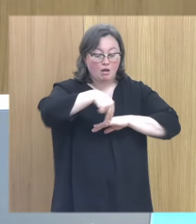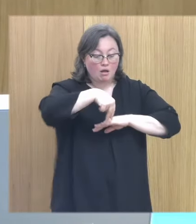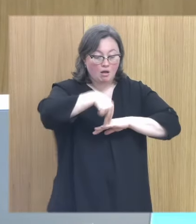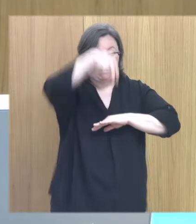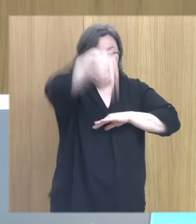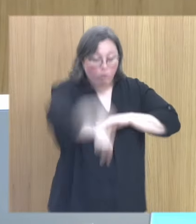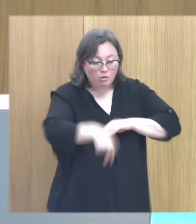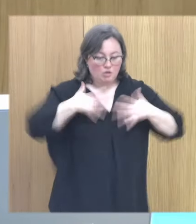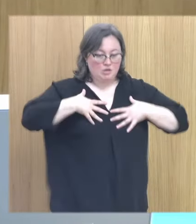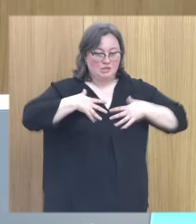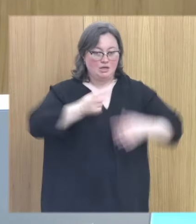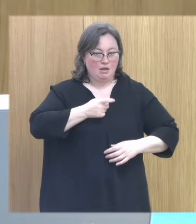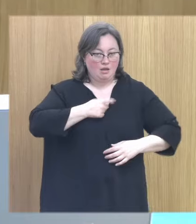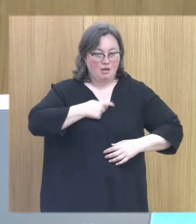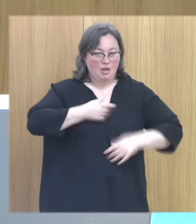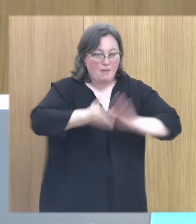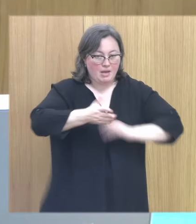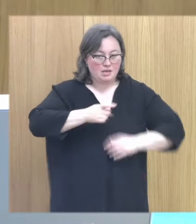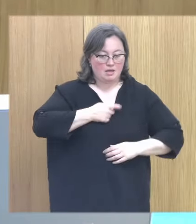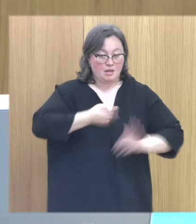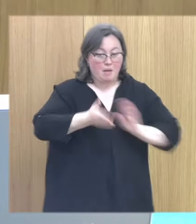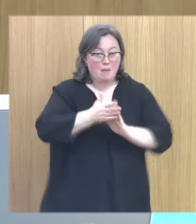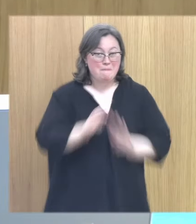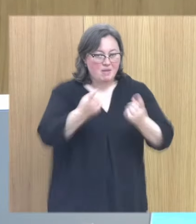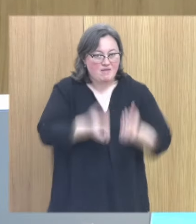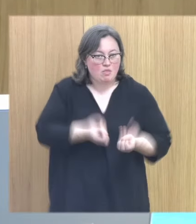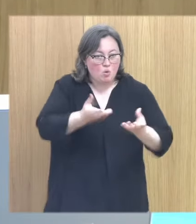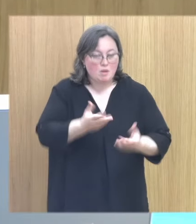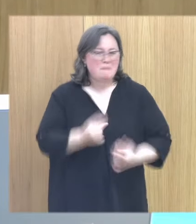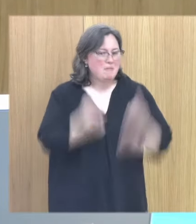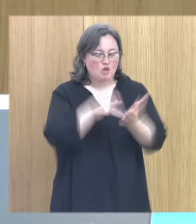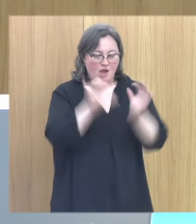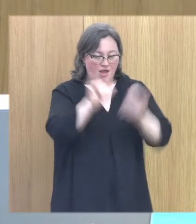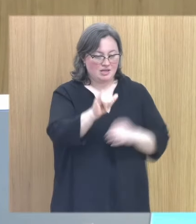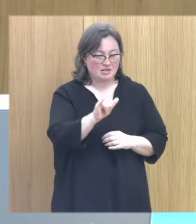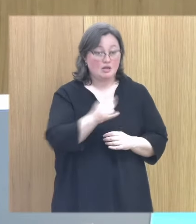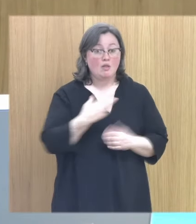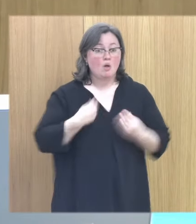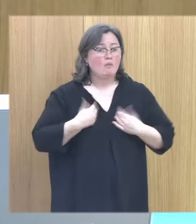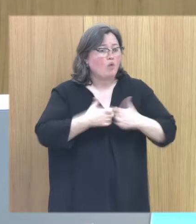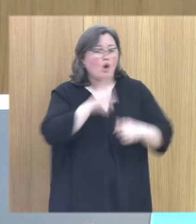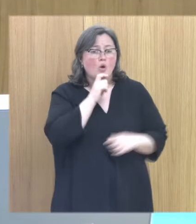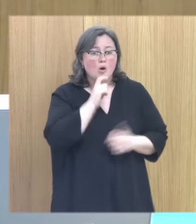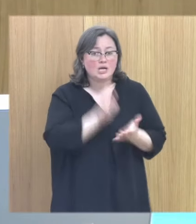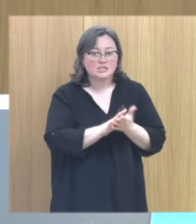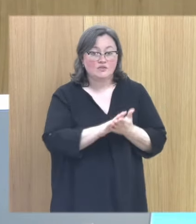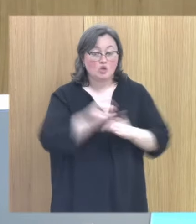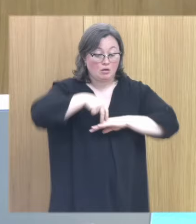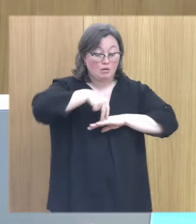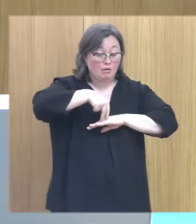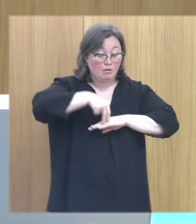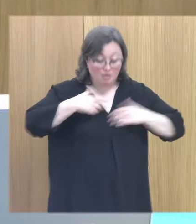o sea siempre hay un primer paso una primera vez y yo siempre les digo la vida funciona así te pone al borde del